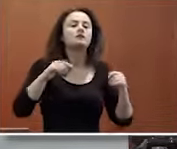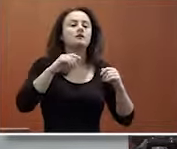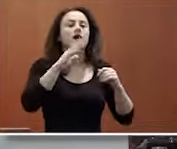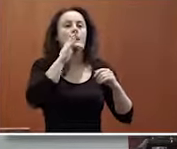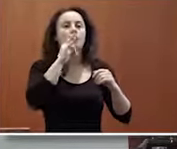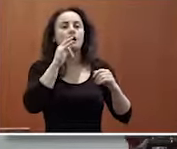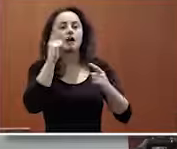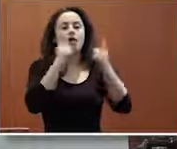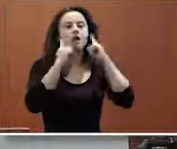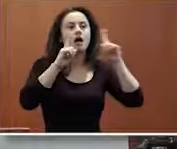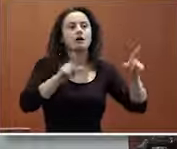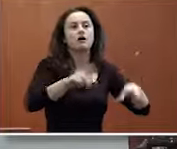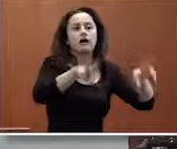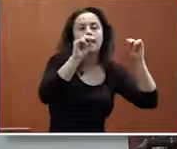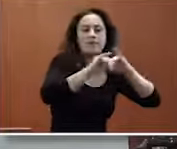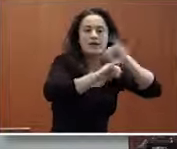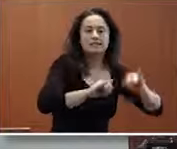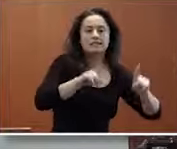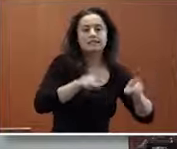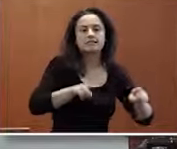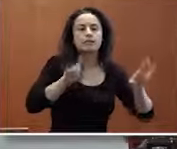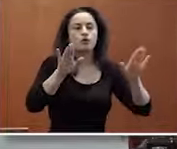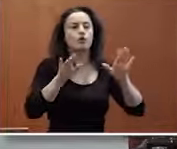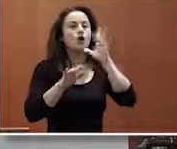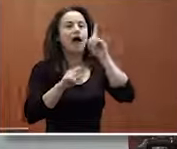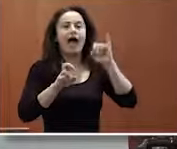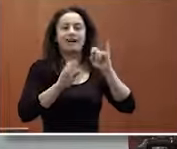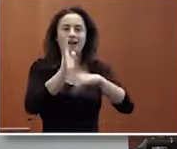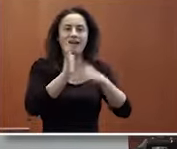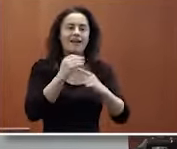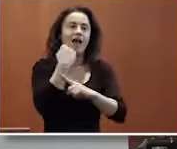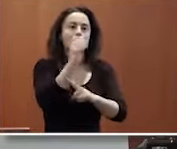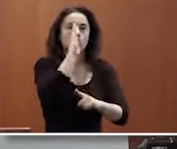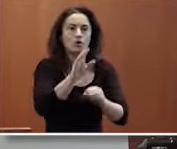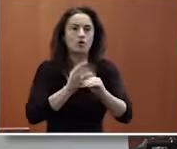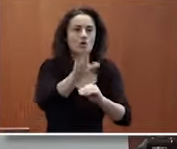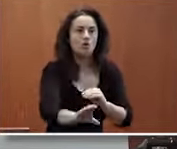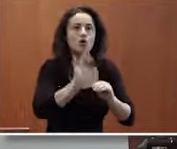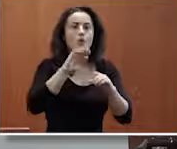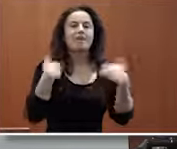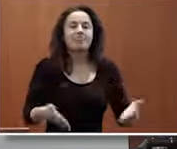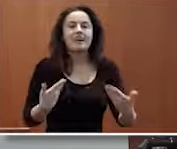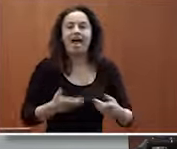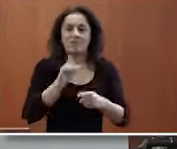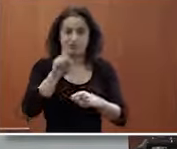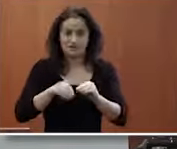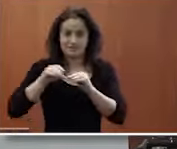se minora en algunos casos una parte que corresponde a los programas de mecenazgo de apoyo económico directo etcétera pero desde luego